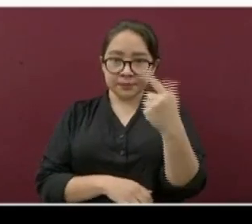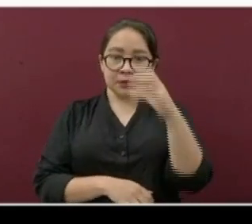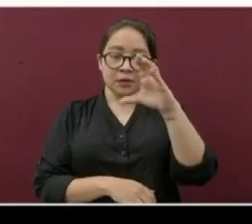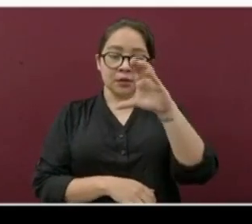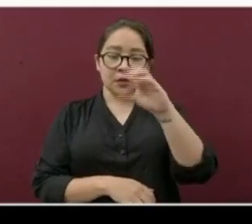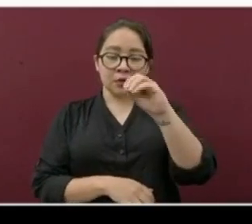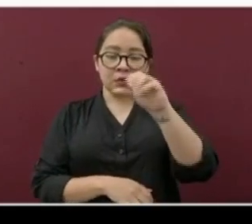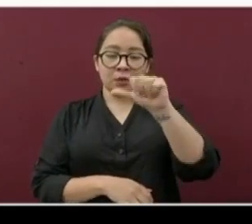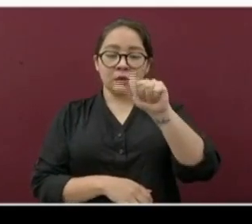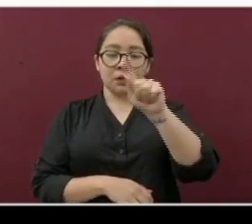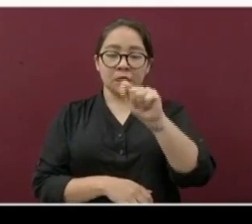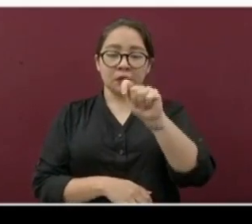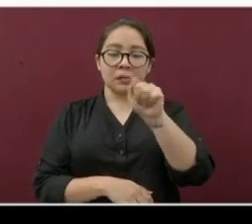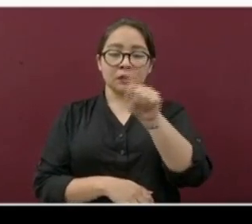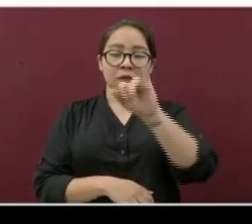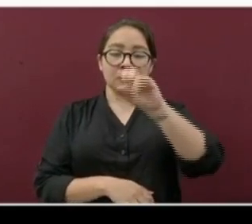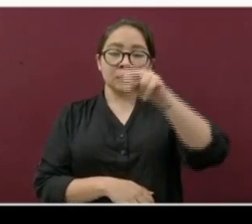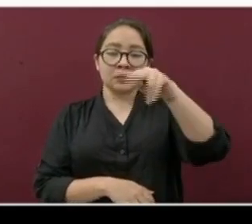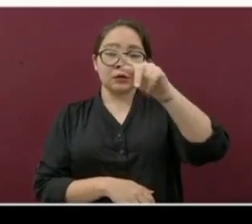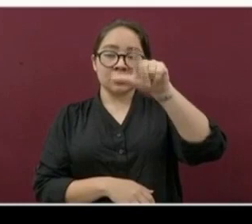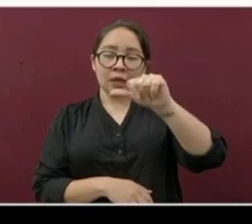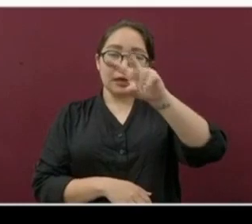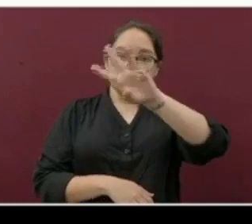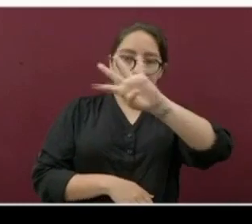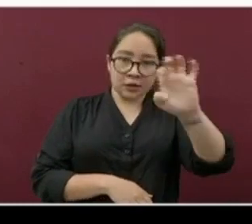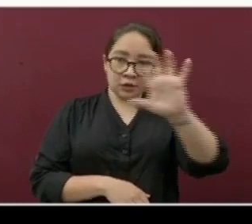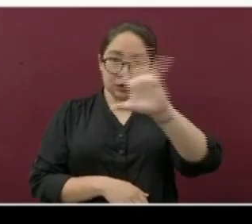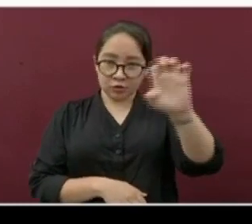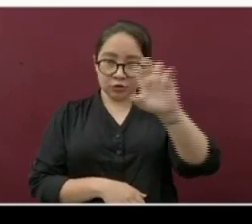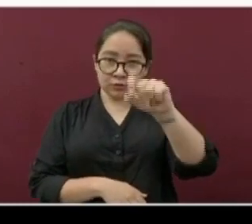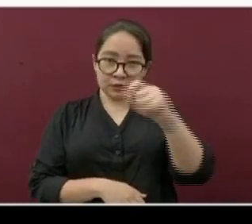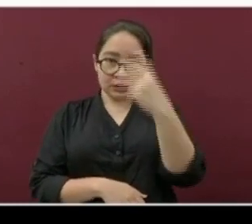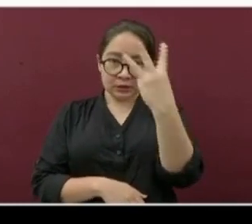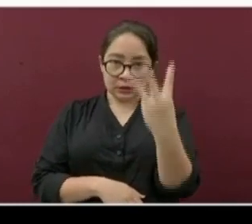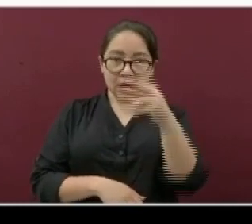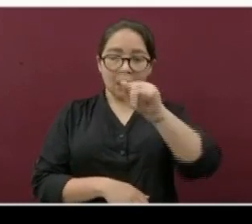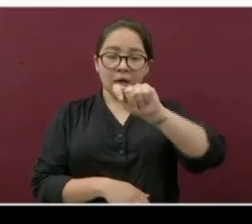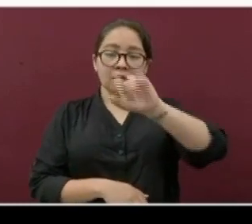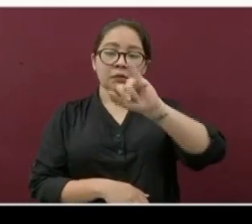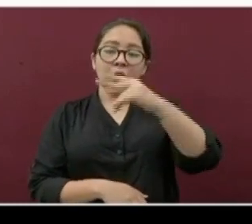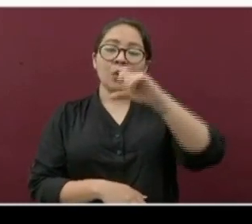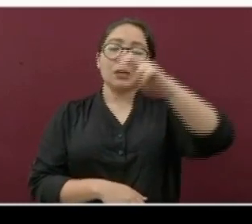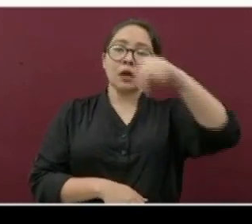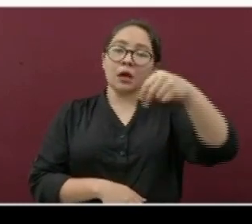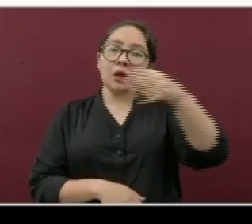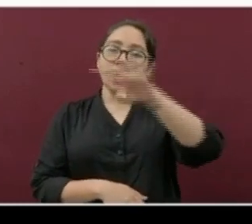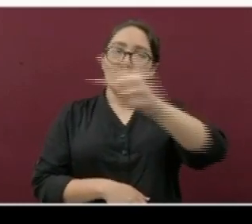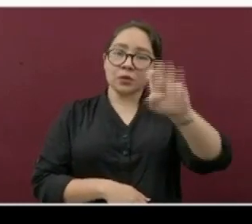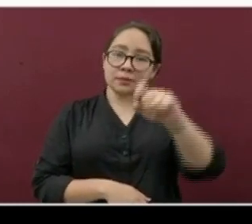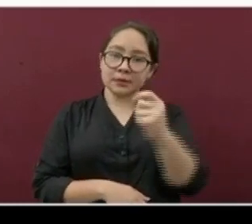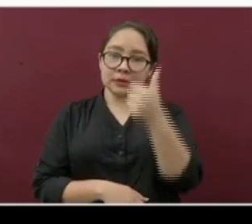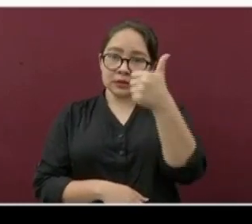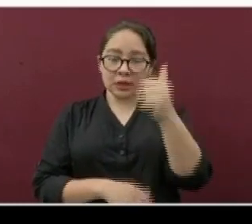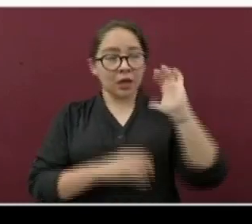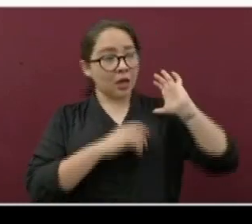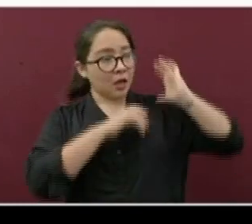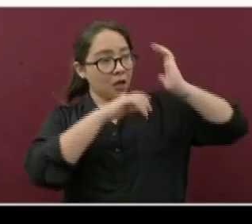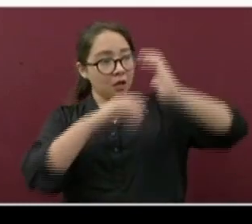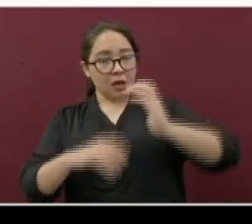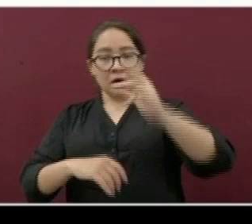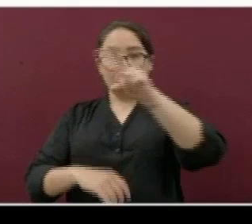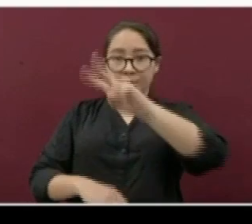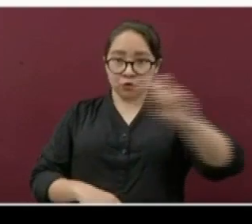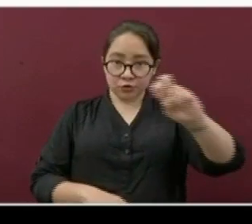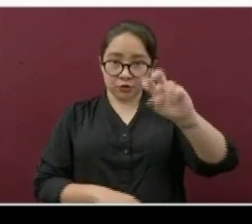Coatzintla, 523. Y Tihuatlán, 426. Alamotemapache,